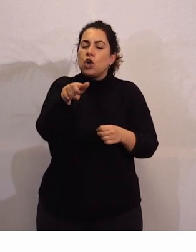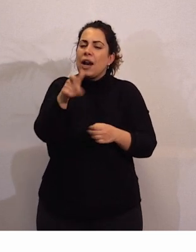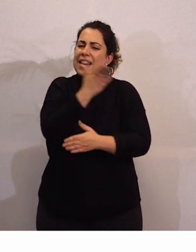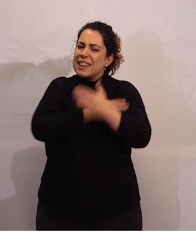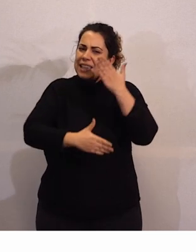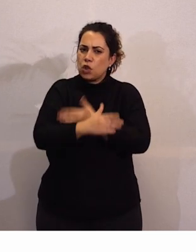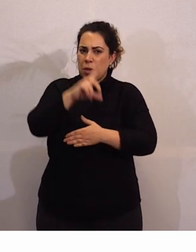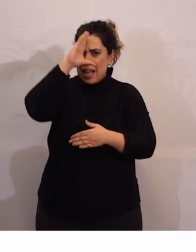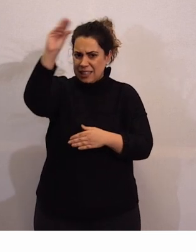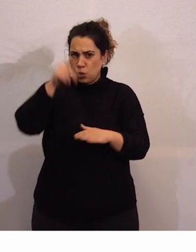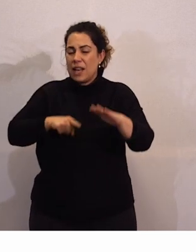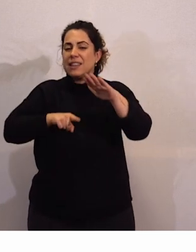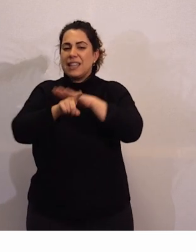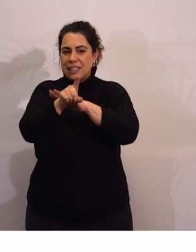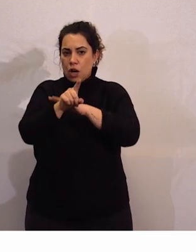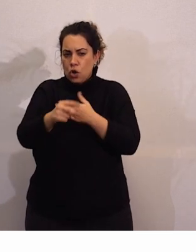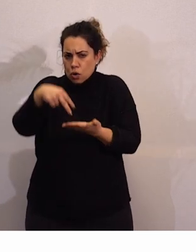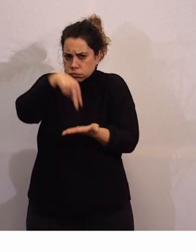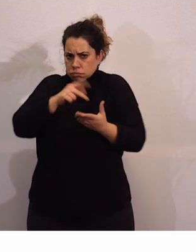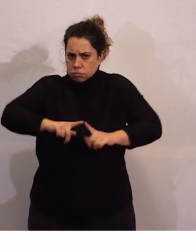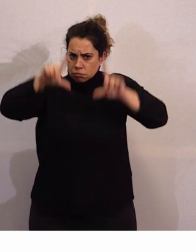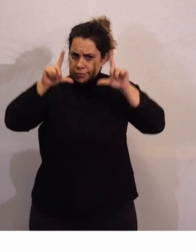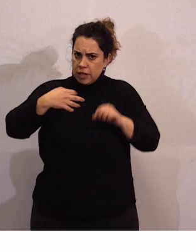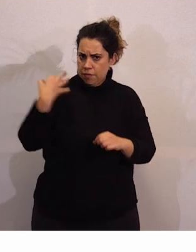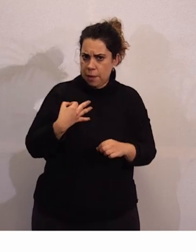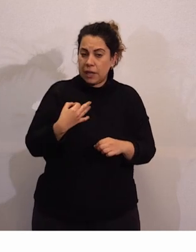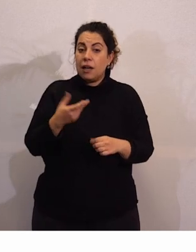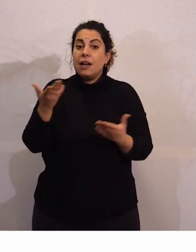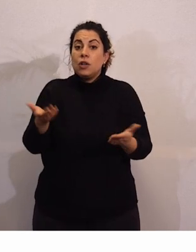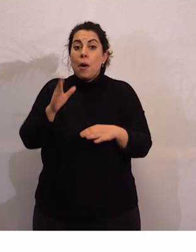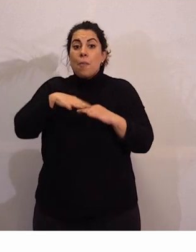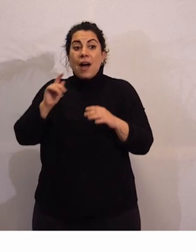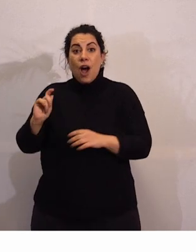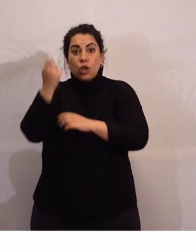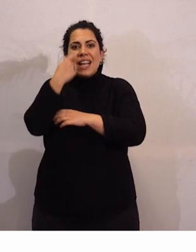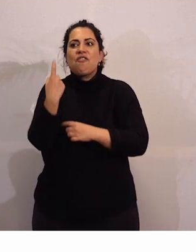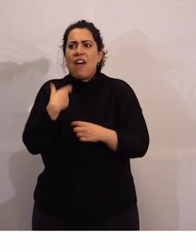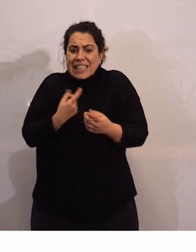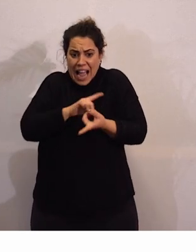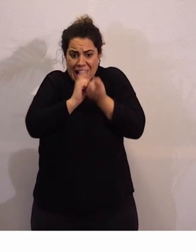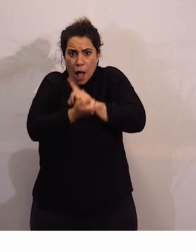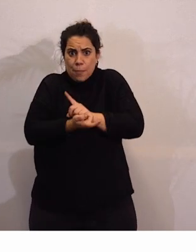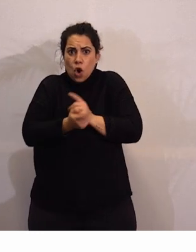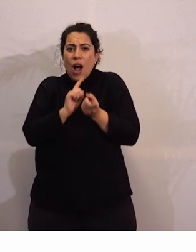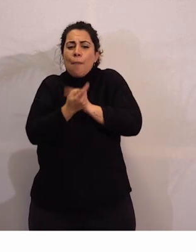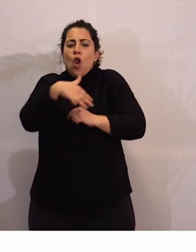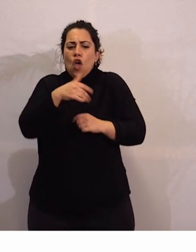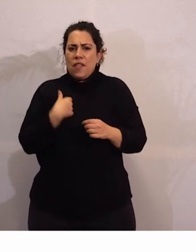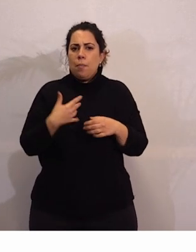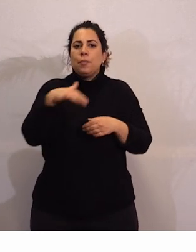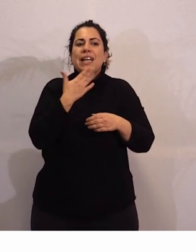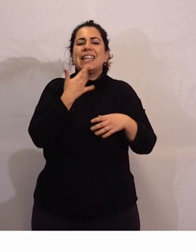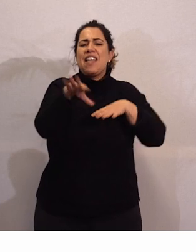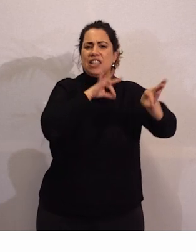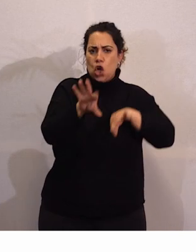intelectual y del desarrollo. Para ello necesitamos que se hagan cambios en los espacios de decisiones, por